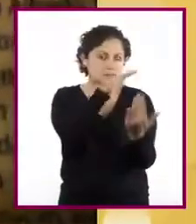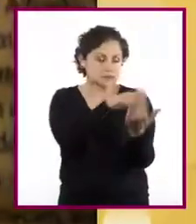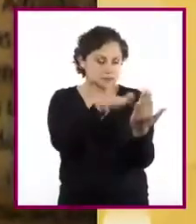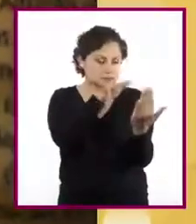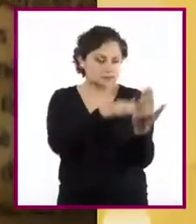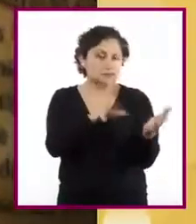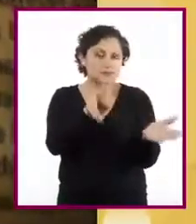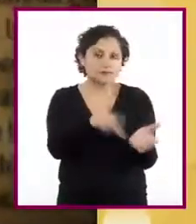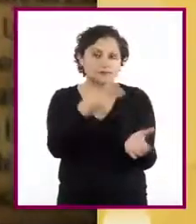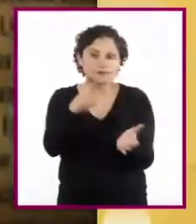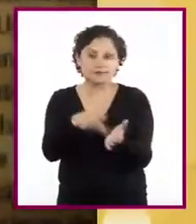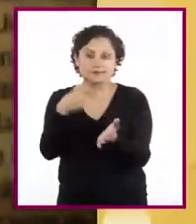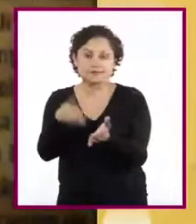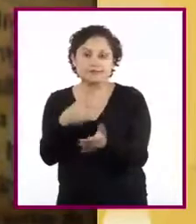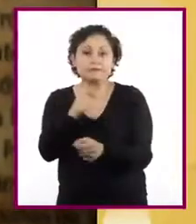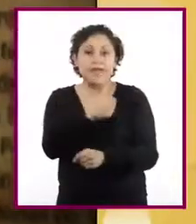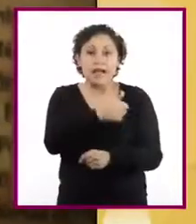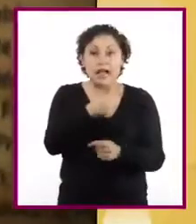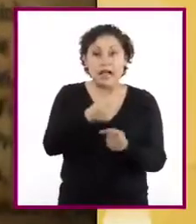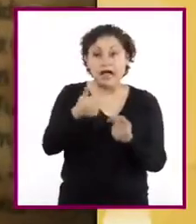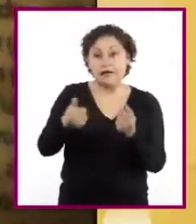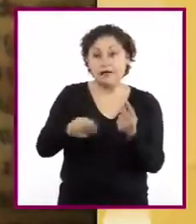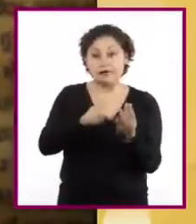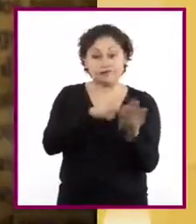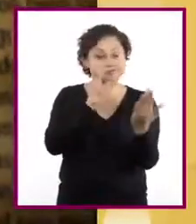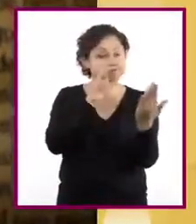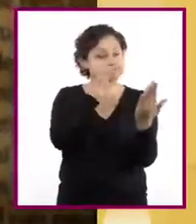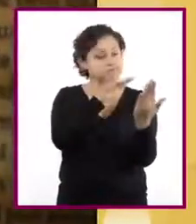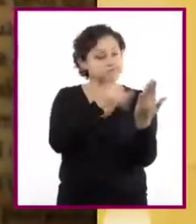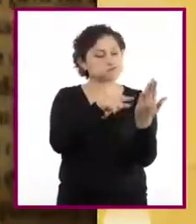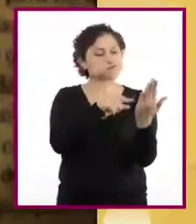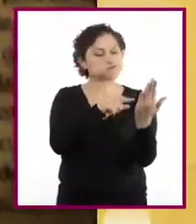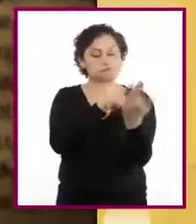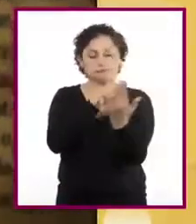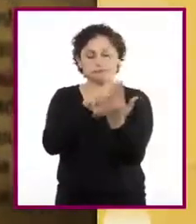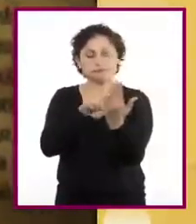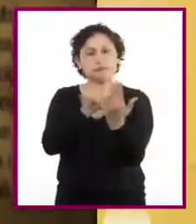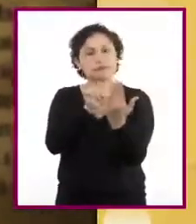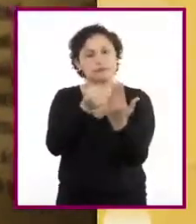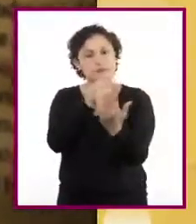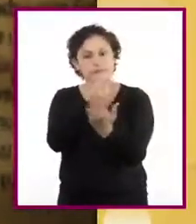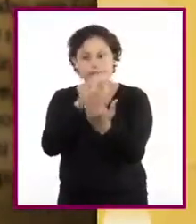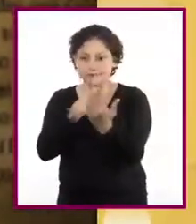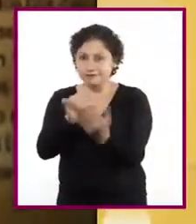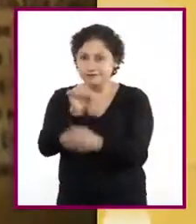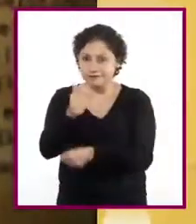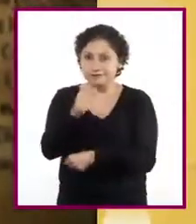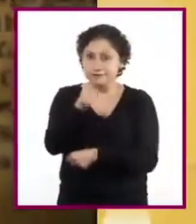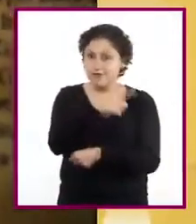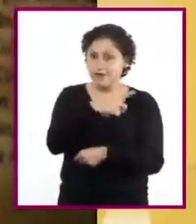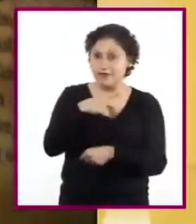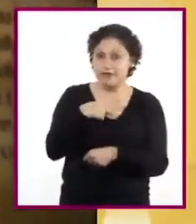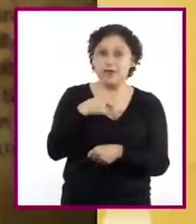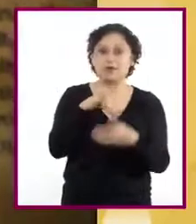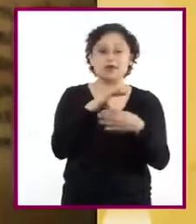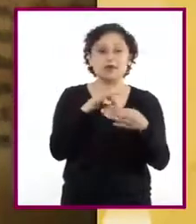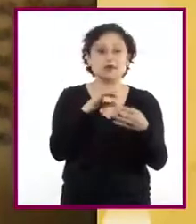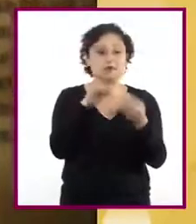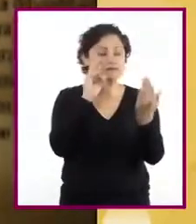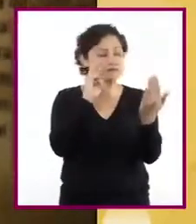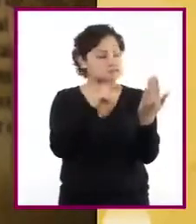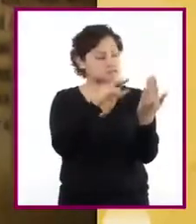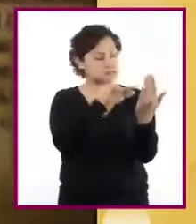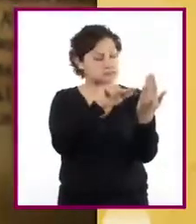veces y en cada lectura fijarnos en un aspecto en particular. Lo primero será revisar el contenido. Debemos